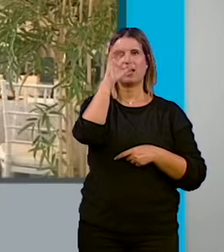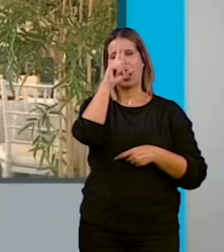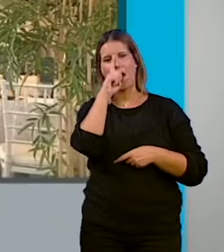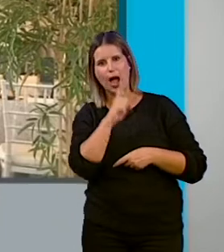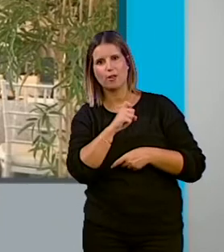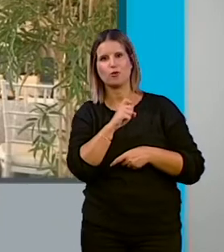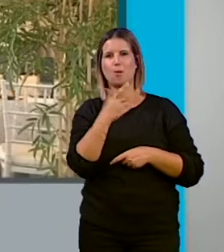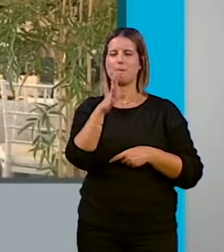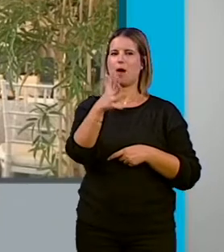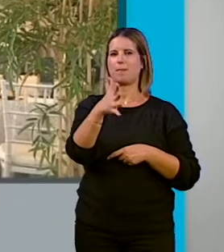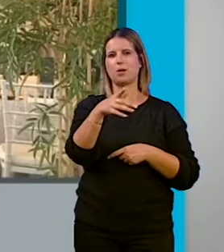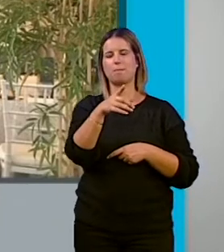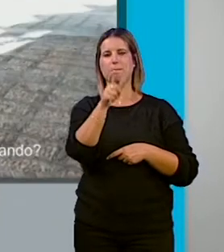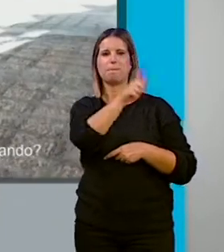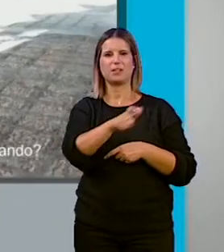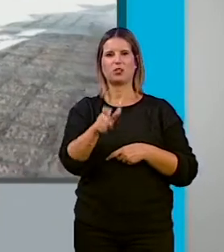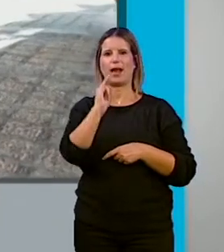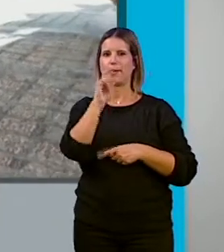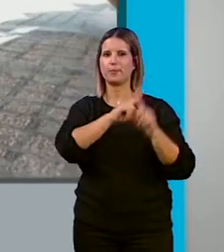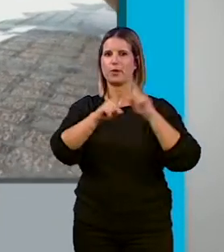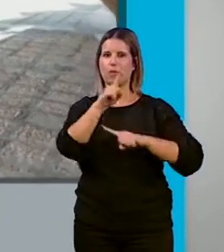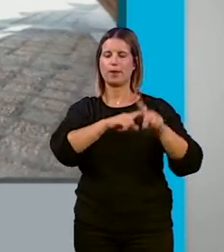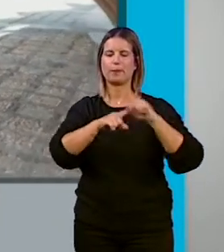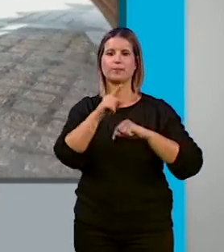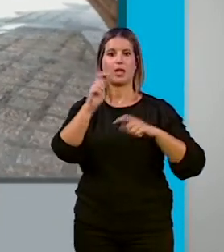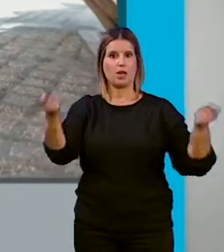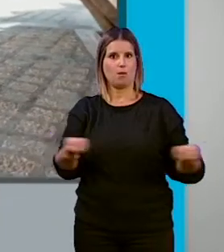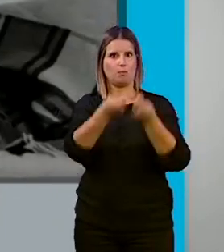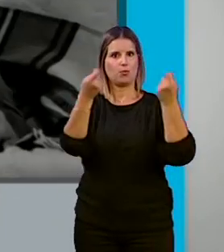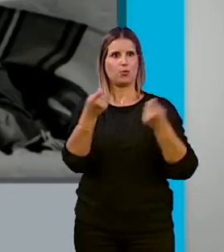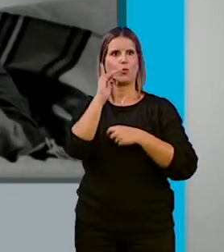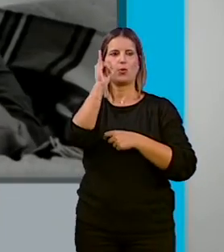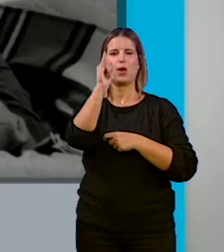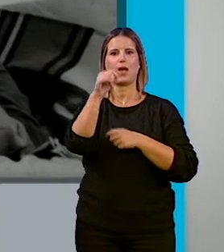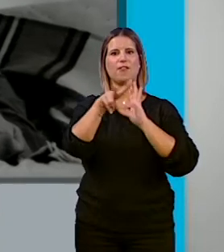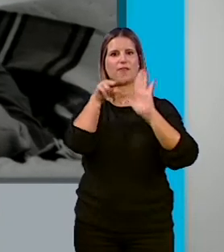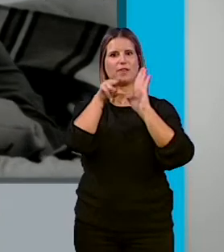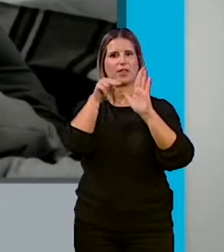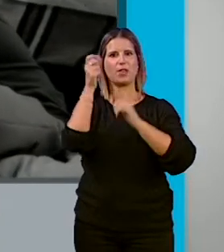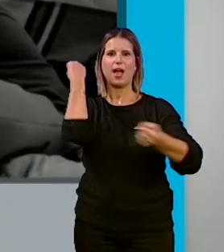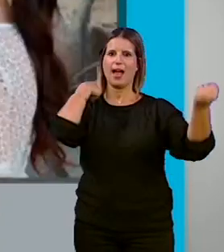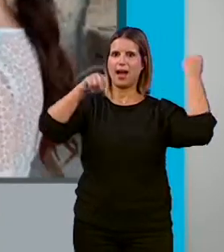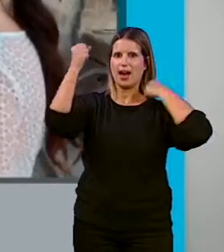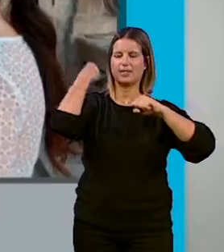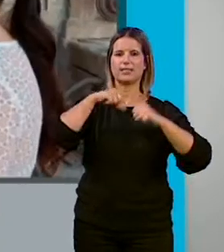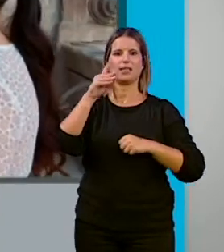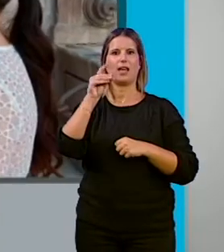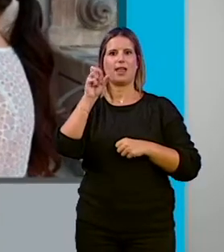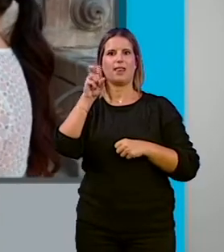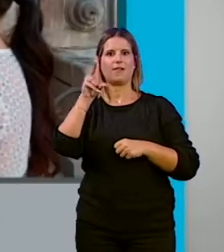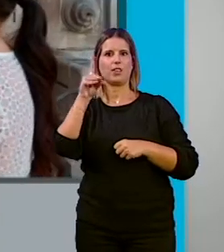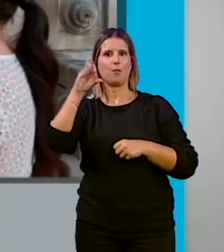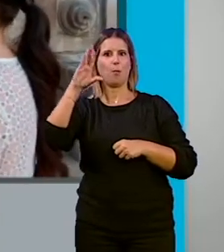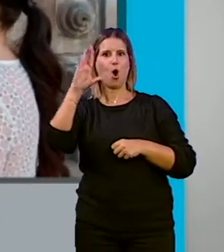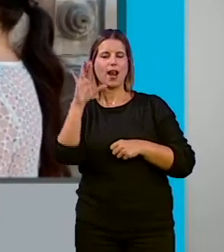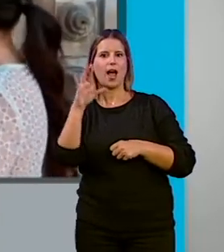robor de la persona que tiene problemas con la cocaína. La campaña cuenta con el apoyo y la presencia en sus vídeos de artistas de la talla de David Mora y Diana Navarro,